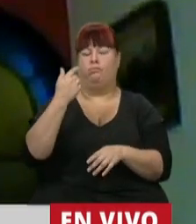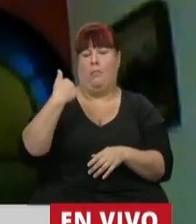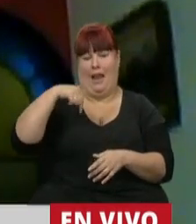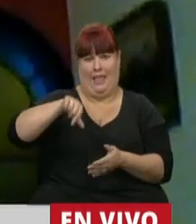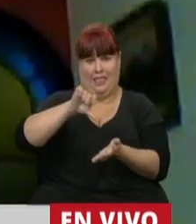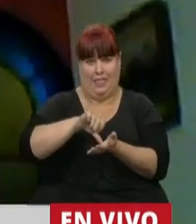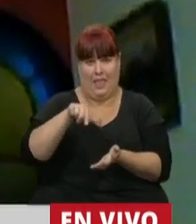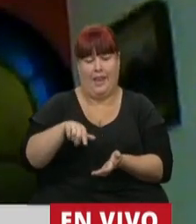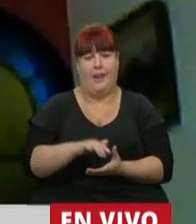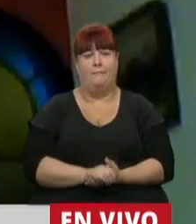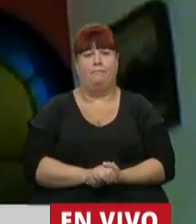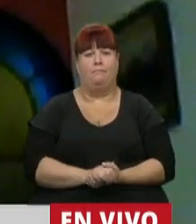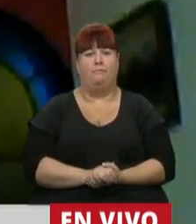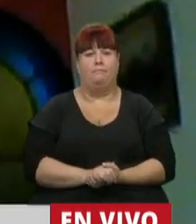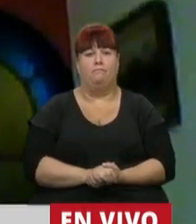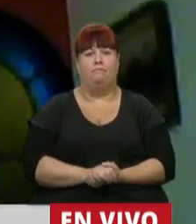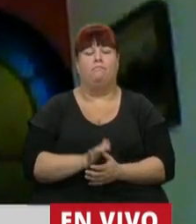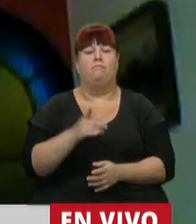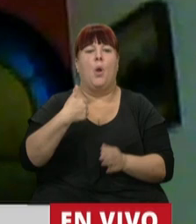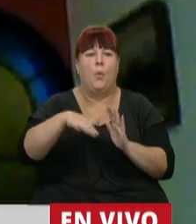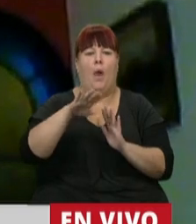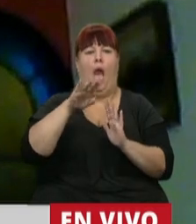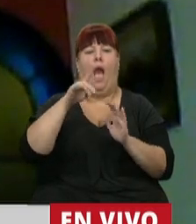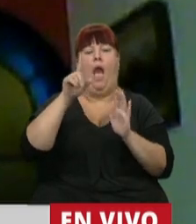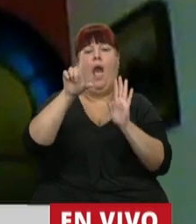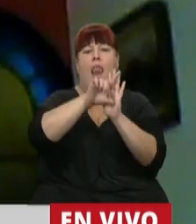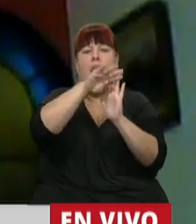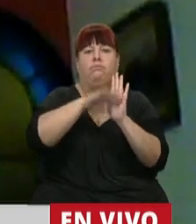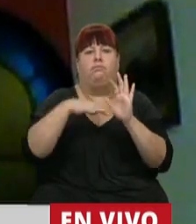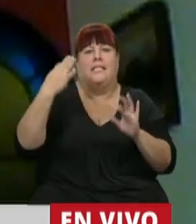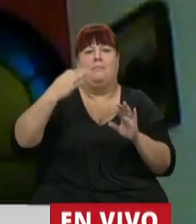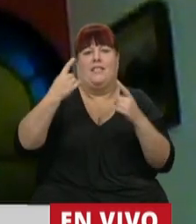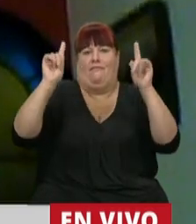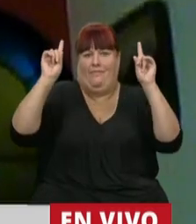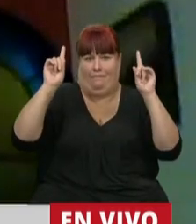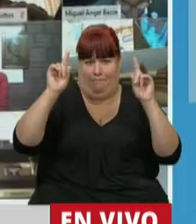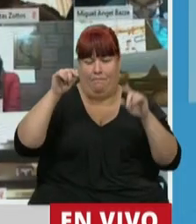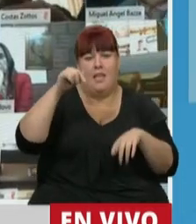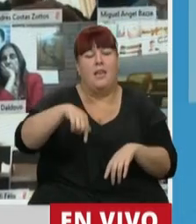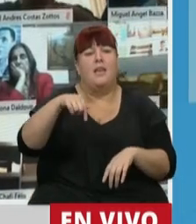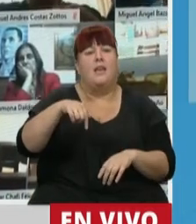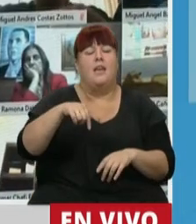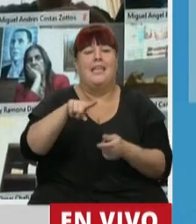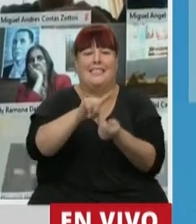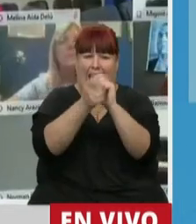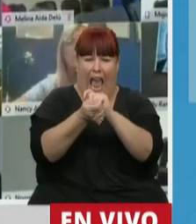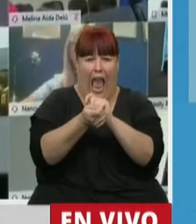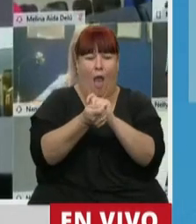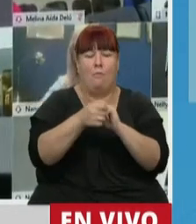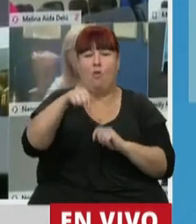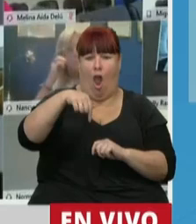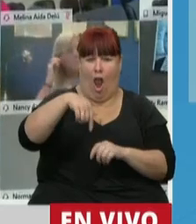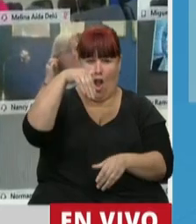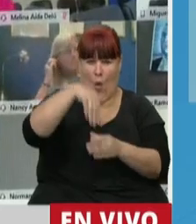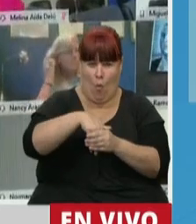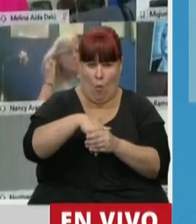claramente se tomen medidas de excepcionalidad y esta modificación que estamos